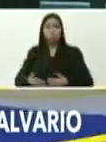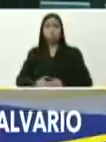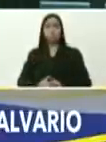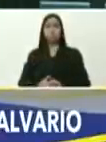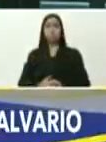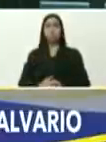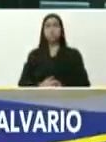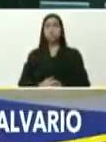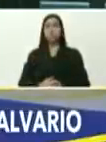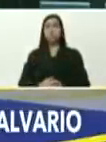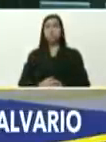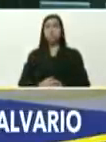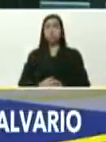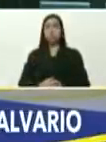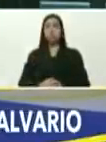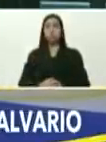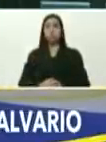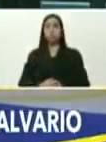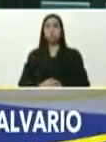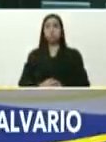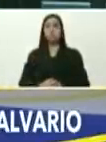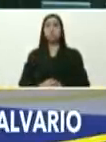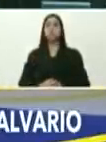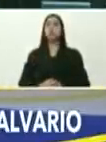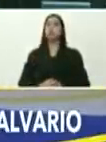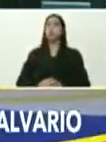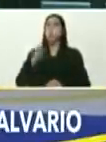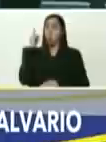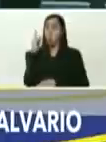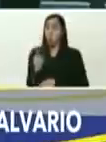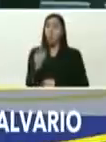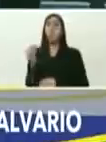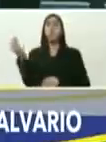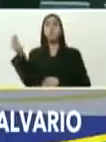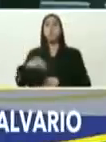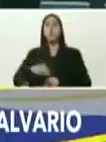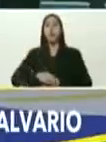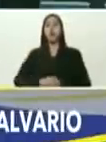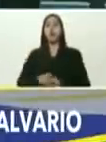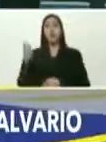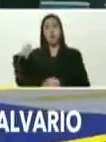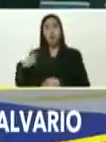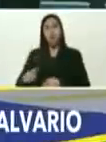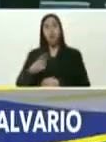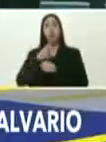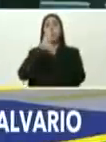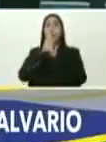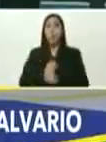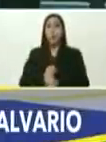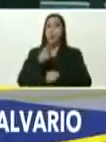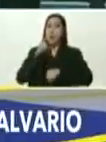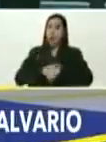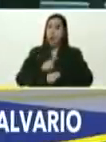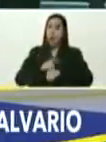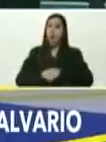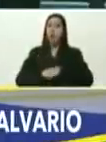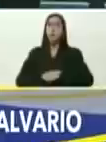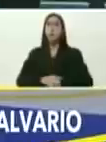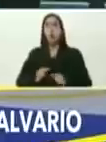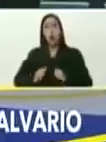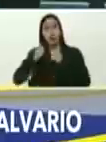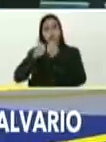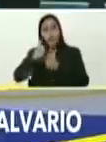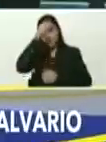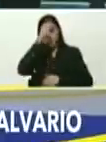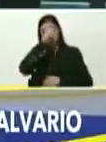y para todas, por eso, yo exijo más, tengo grandes esperanzas, en esta etapa, que se abre, a partir del domingo,